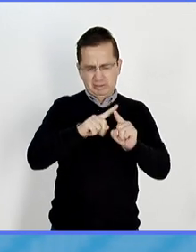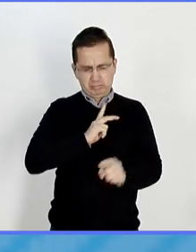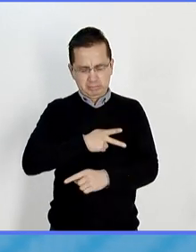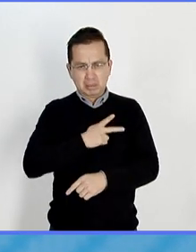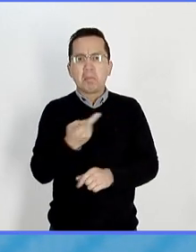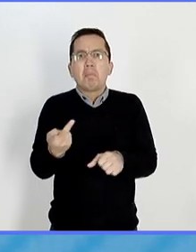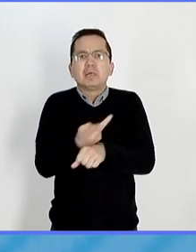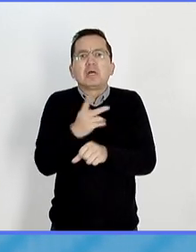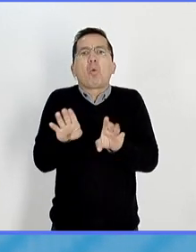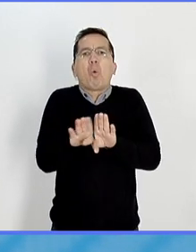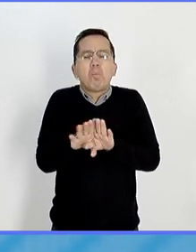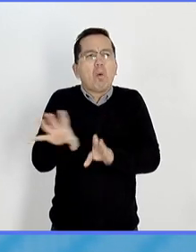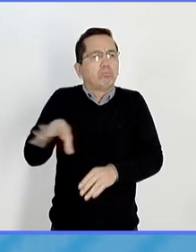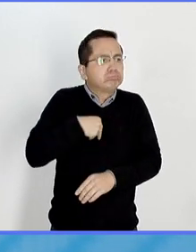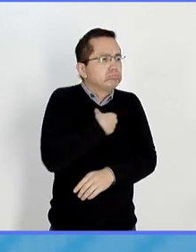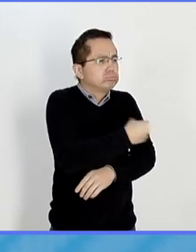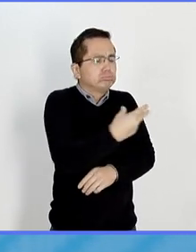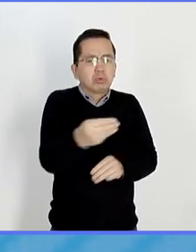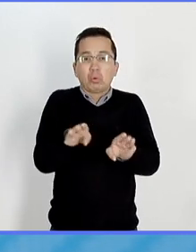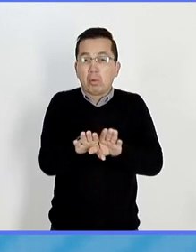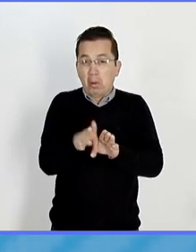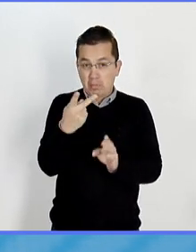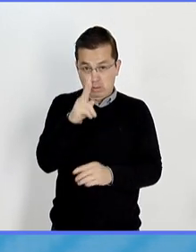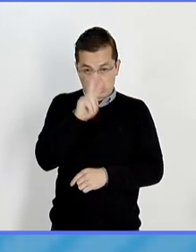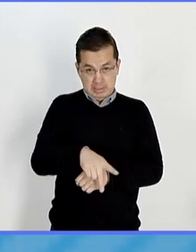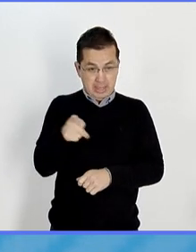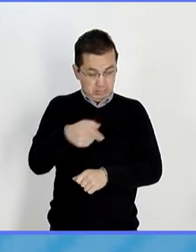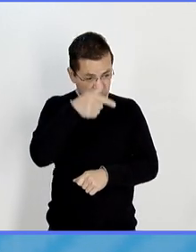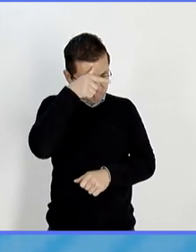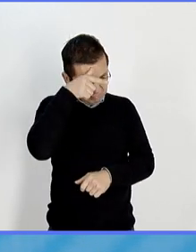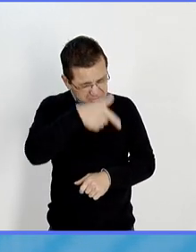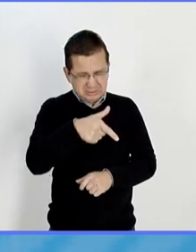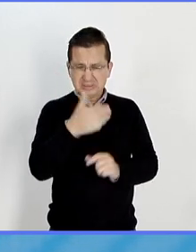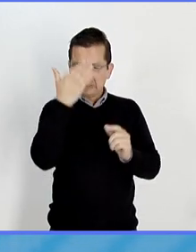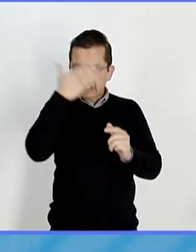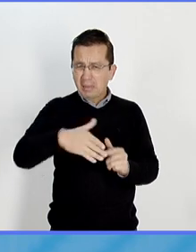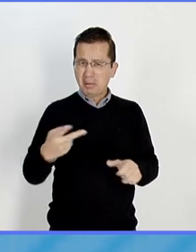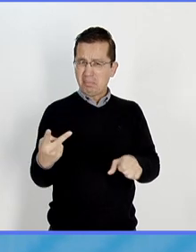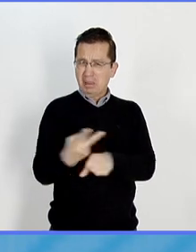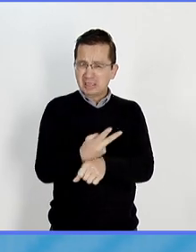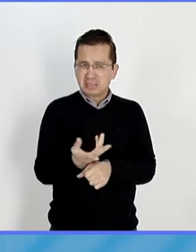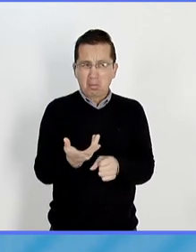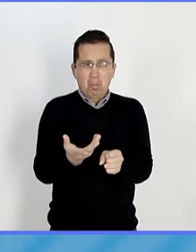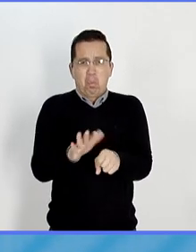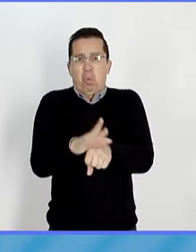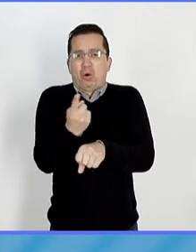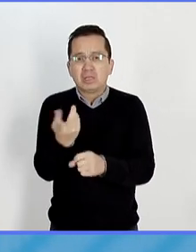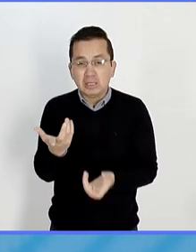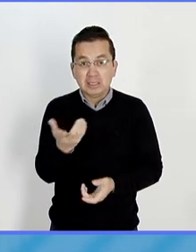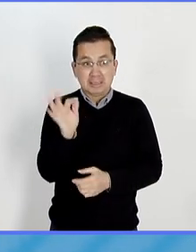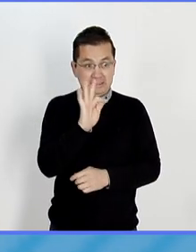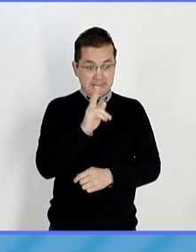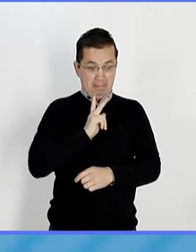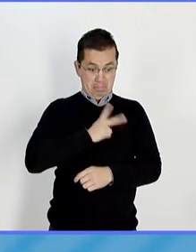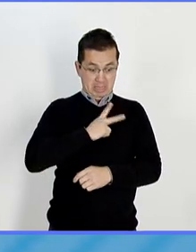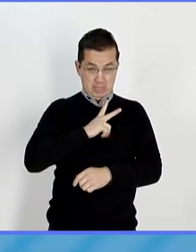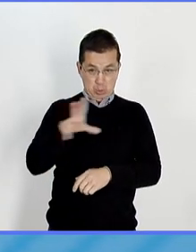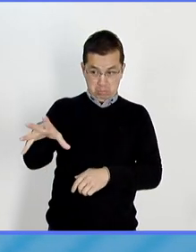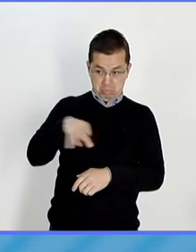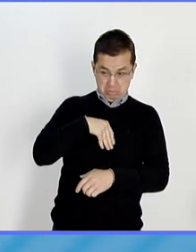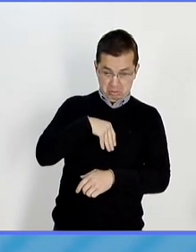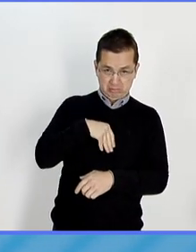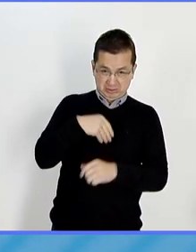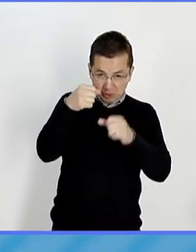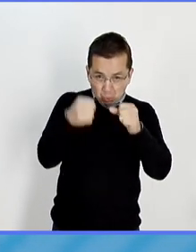no se ha identificado nada precisamente. No sabemos que esto sea un virus. Por lo menos hasta este momento no se ha